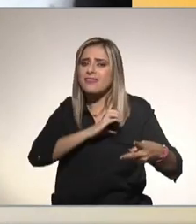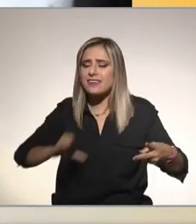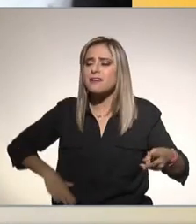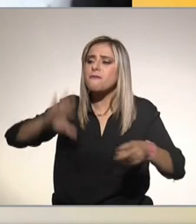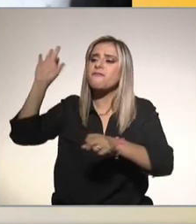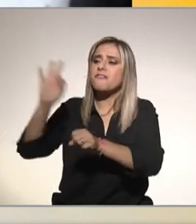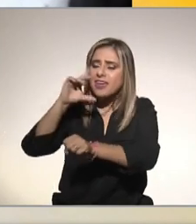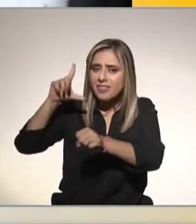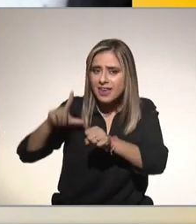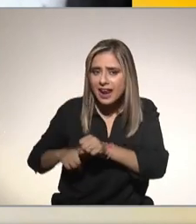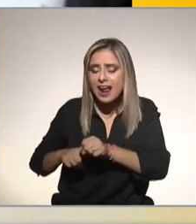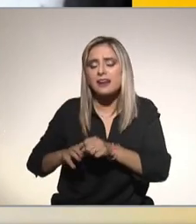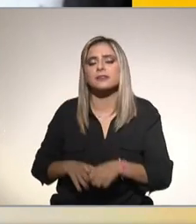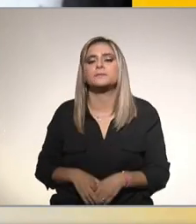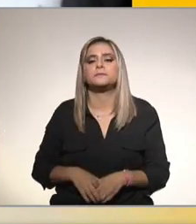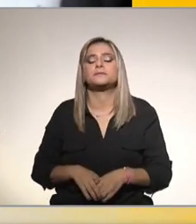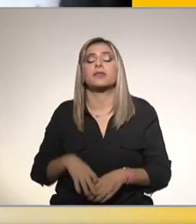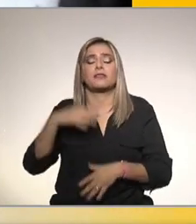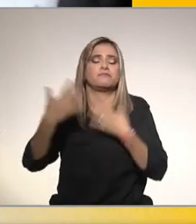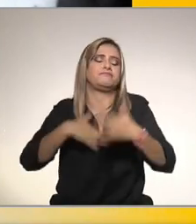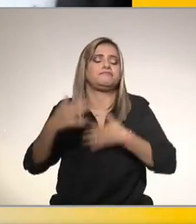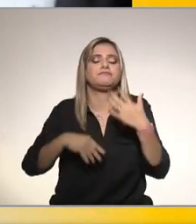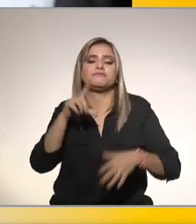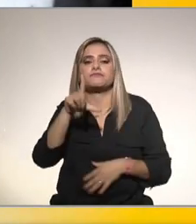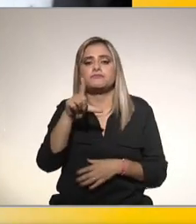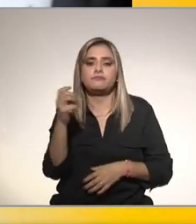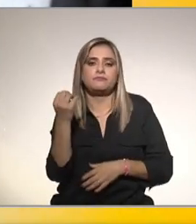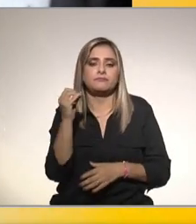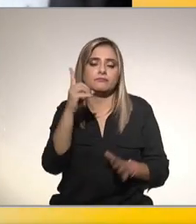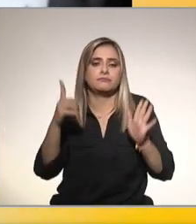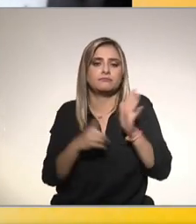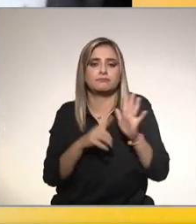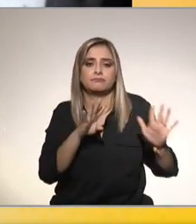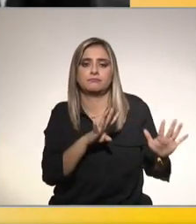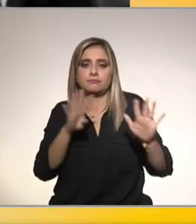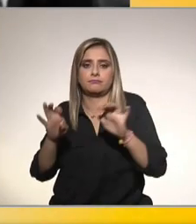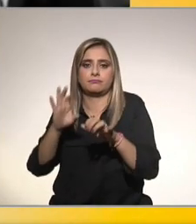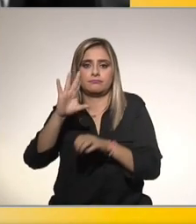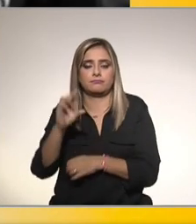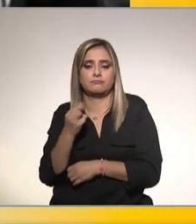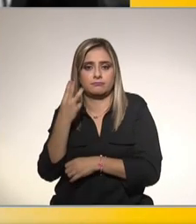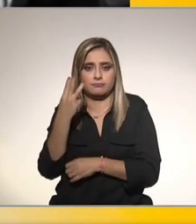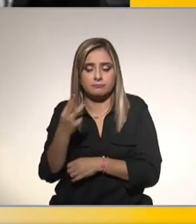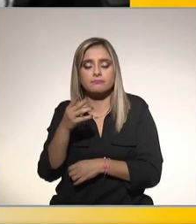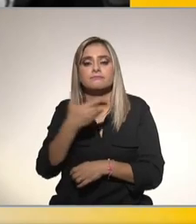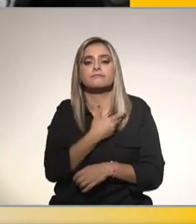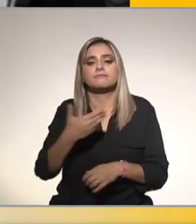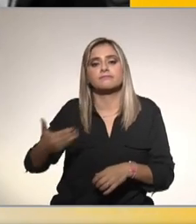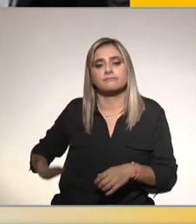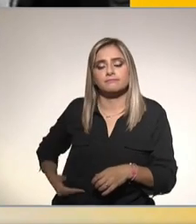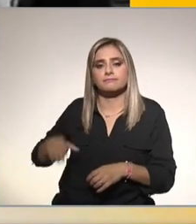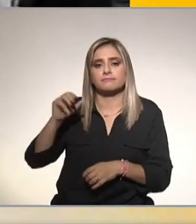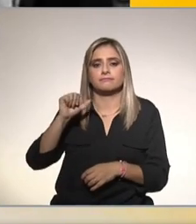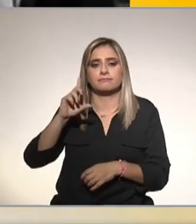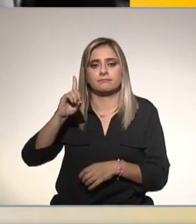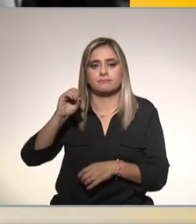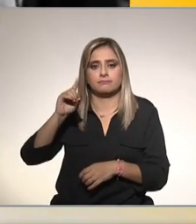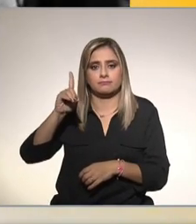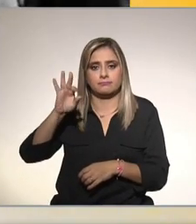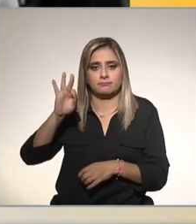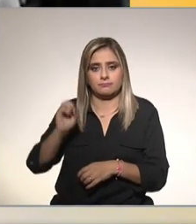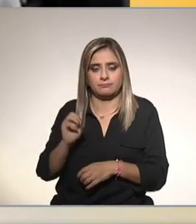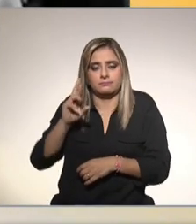el 17 de octubre de 1953 el presidente Adolfo Ruiz